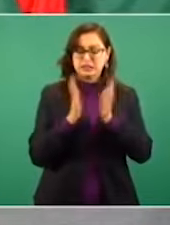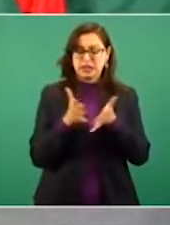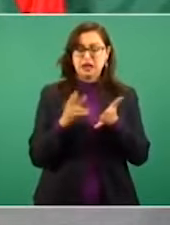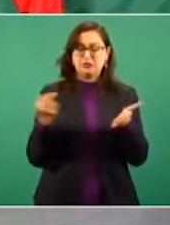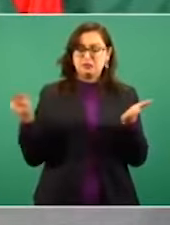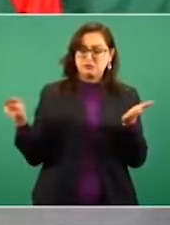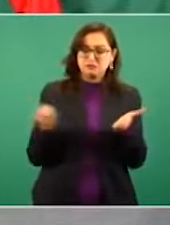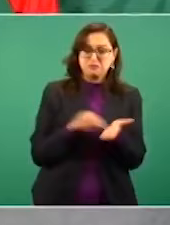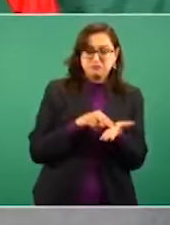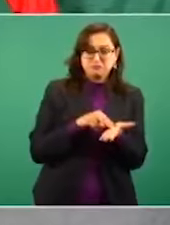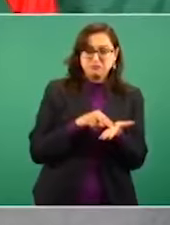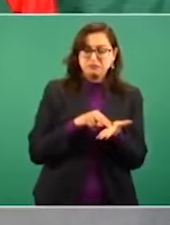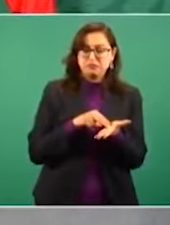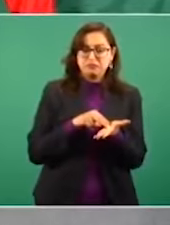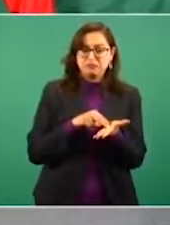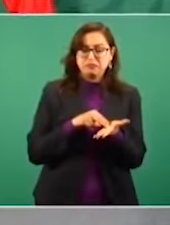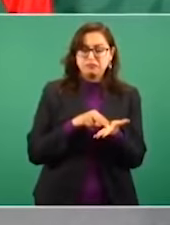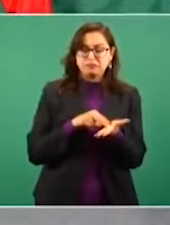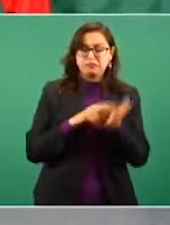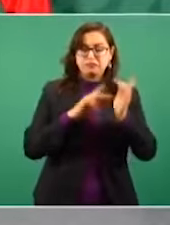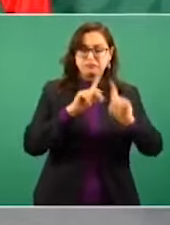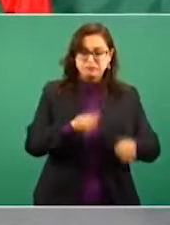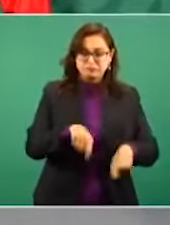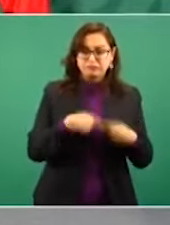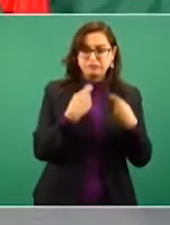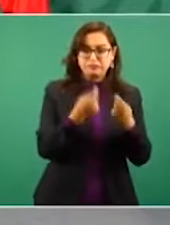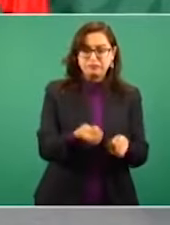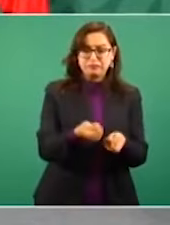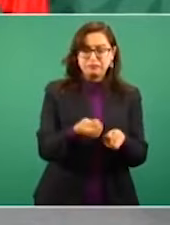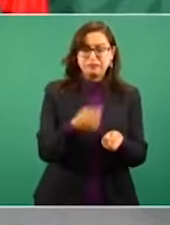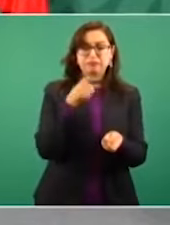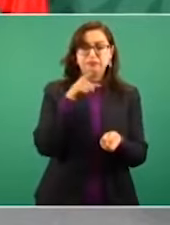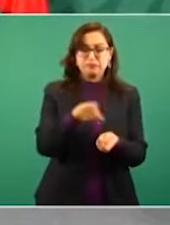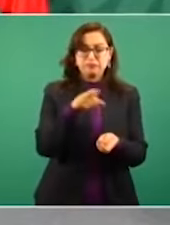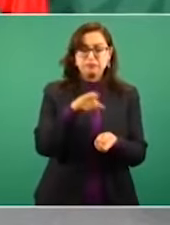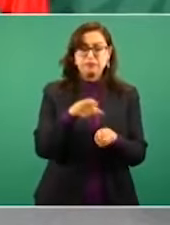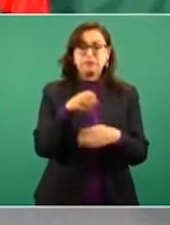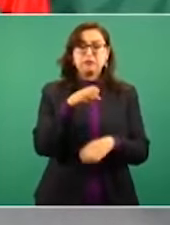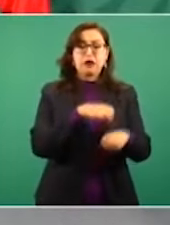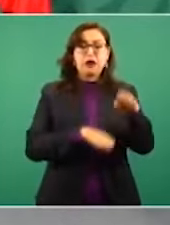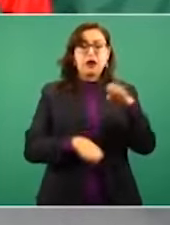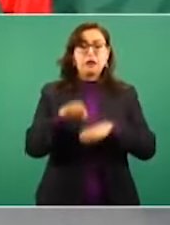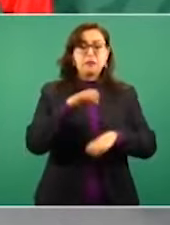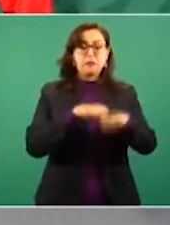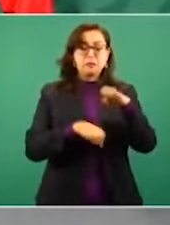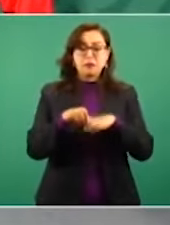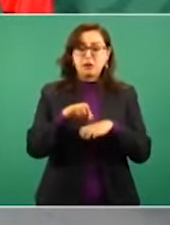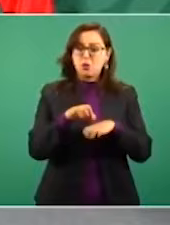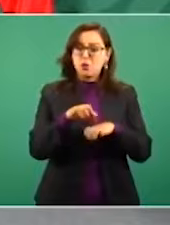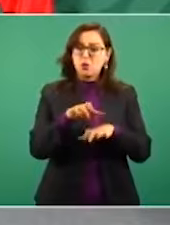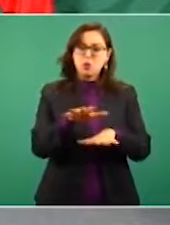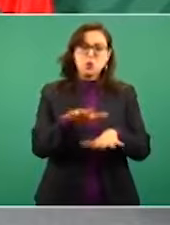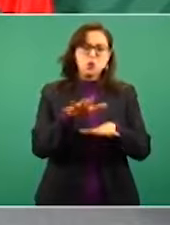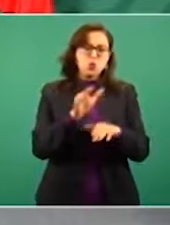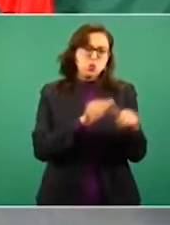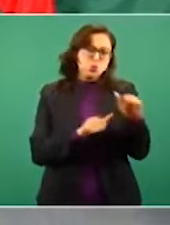como embajadora de excelencia